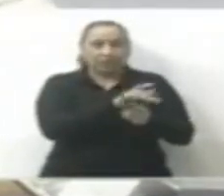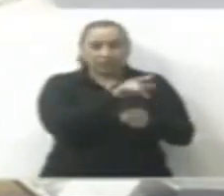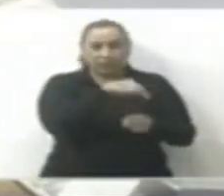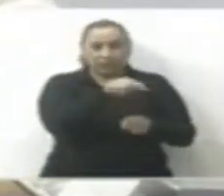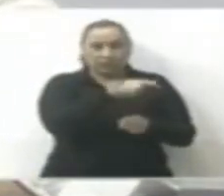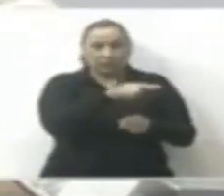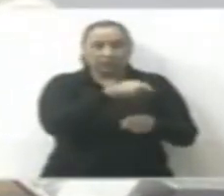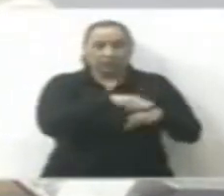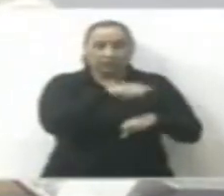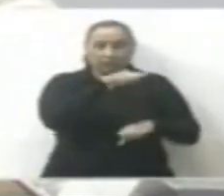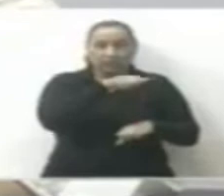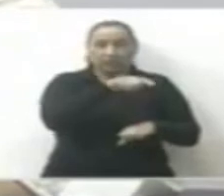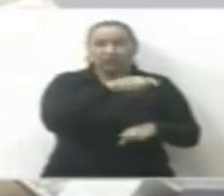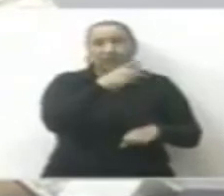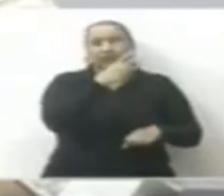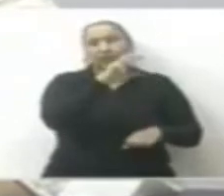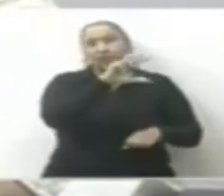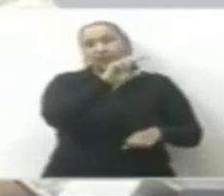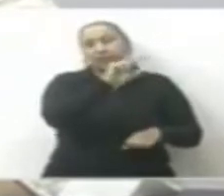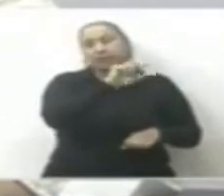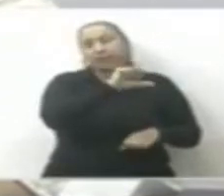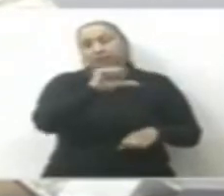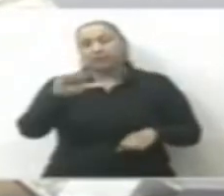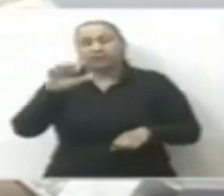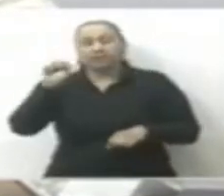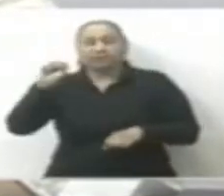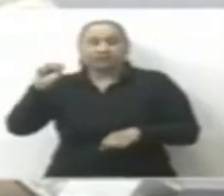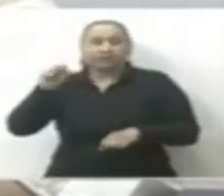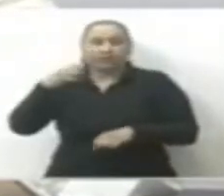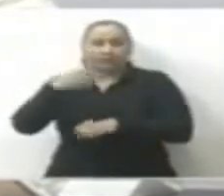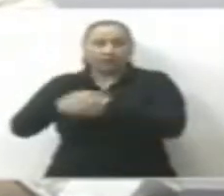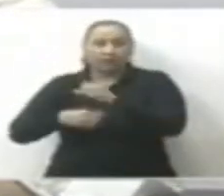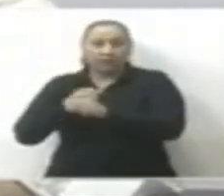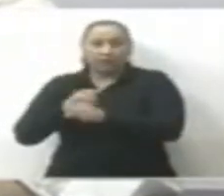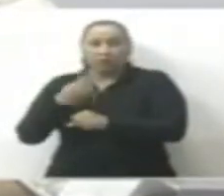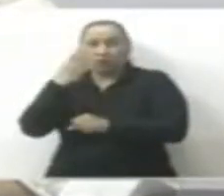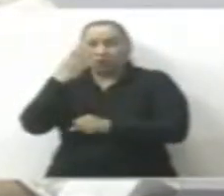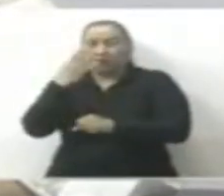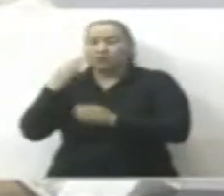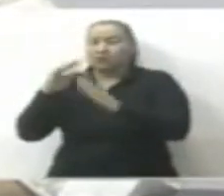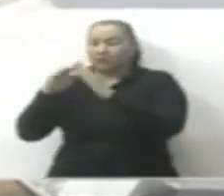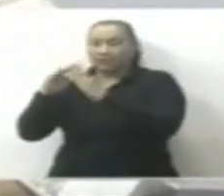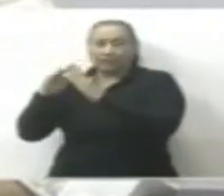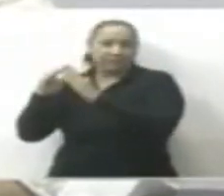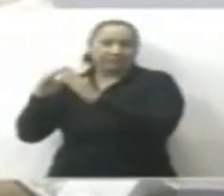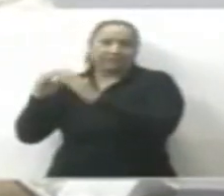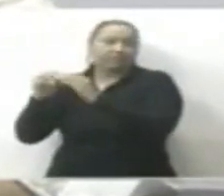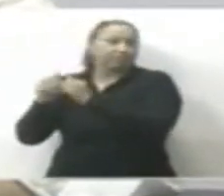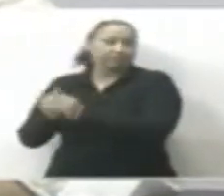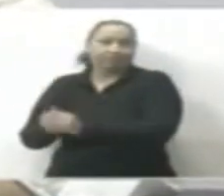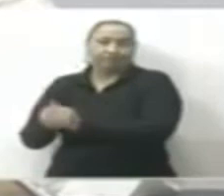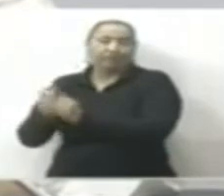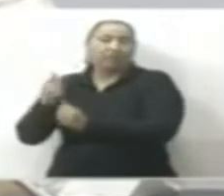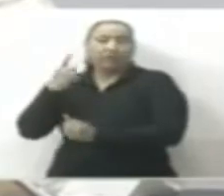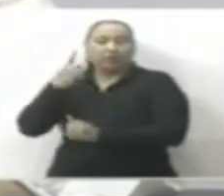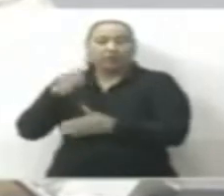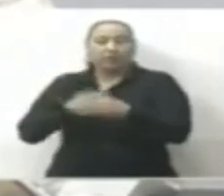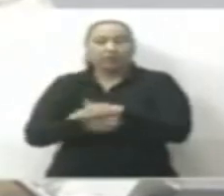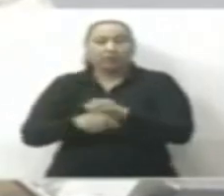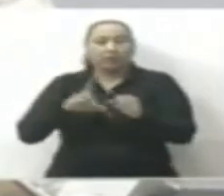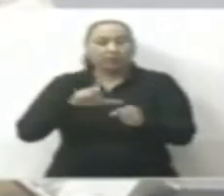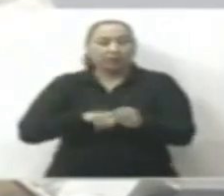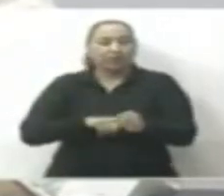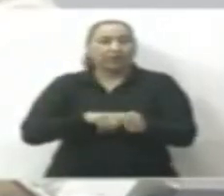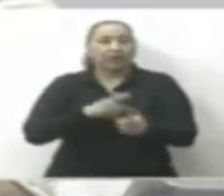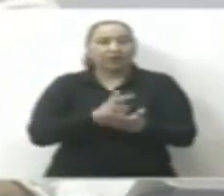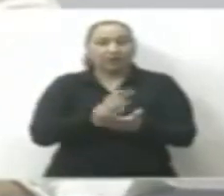con edades entre 30 y 60 años. De ellas, cuatro reciben atención ambulatoria y una está hospitalizada grave.